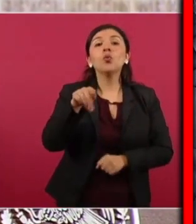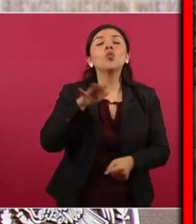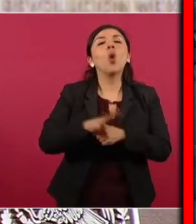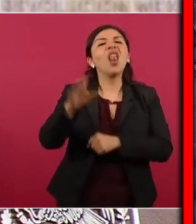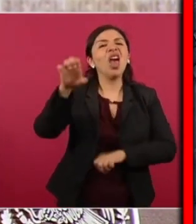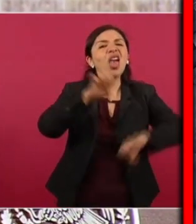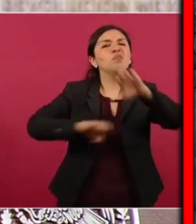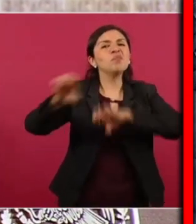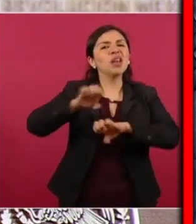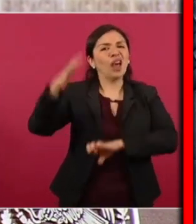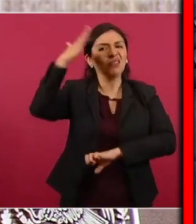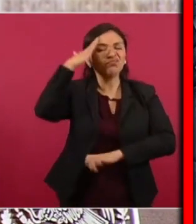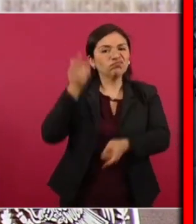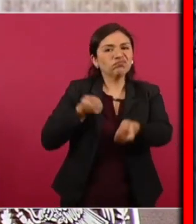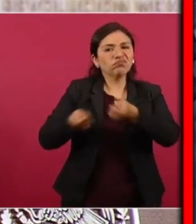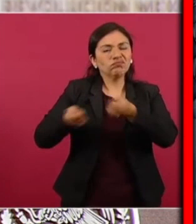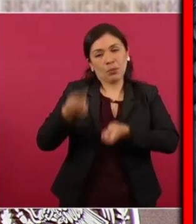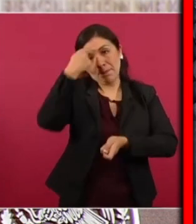lo de